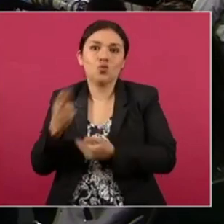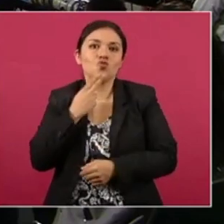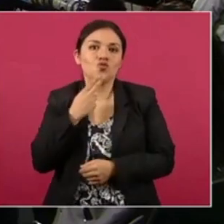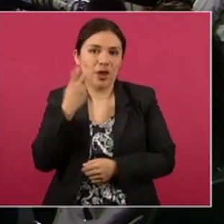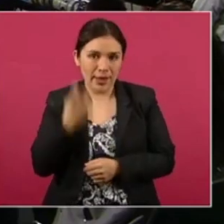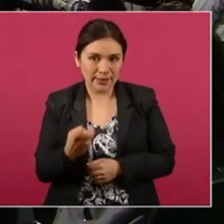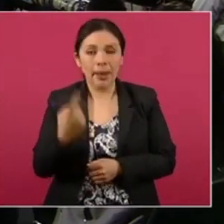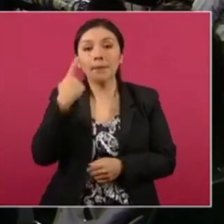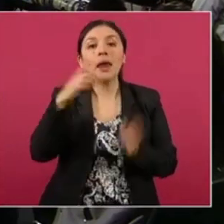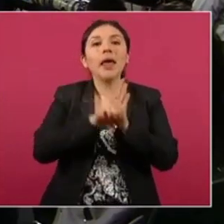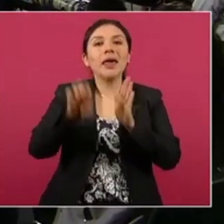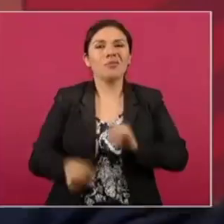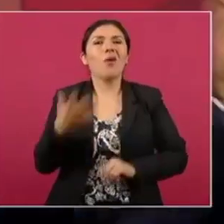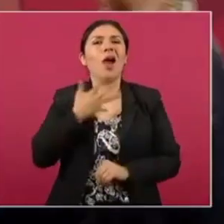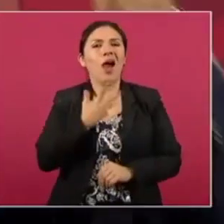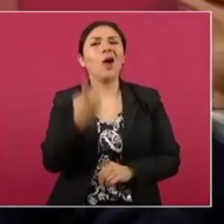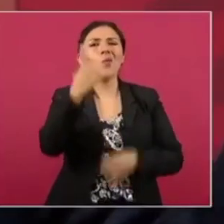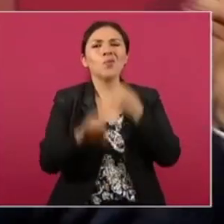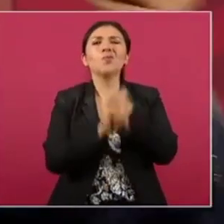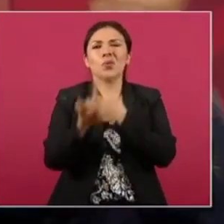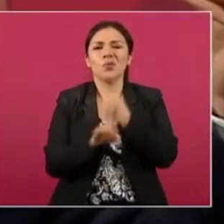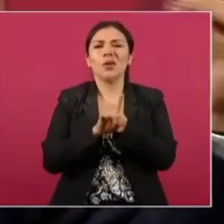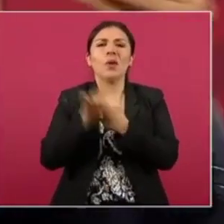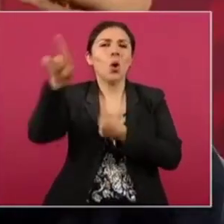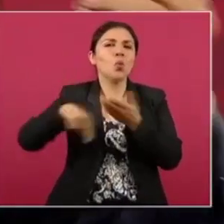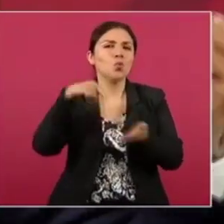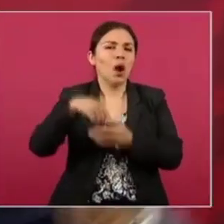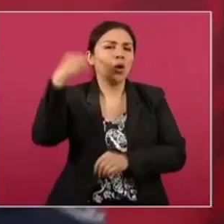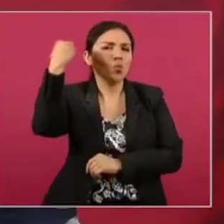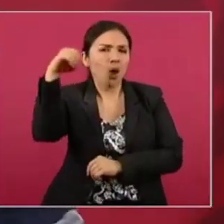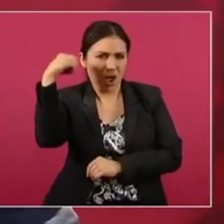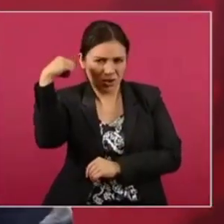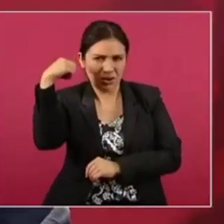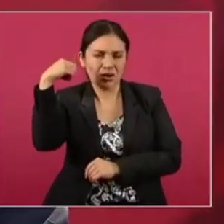Por ejemplo, tenemos un conflicto en Oaxaca